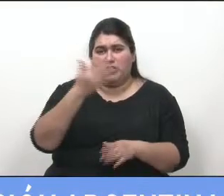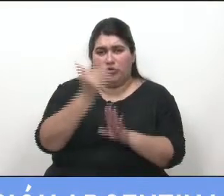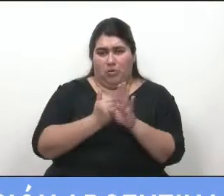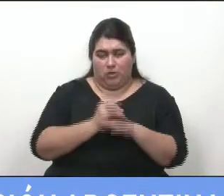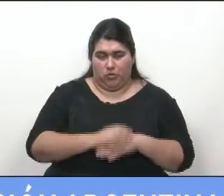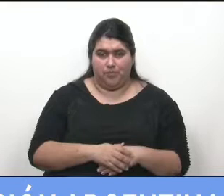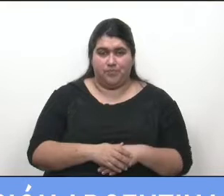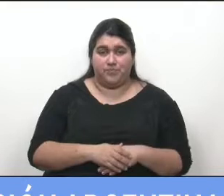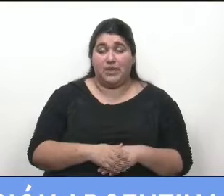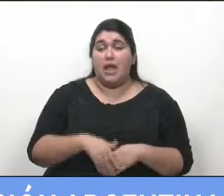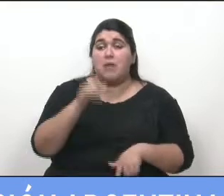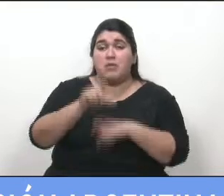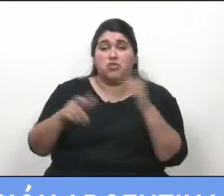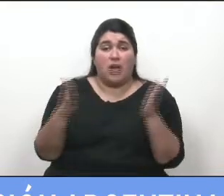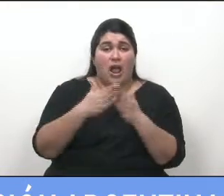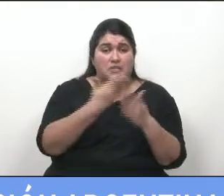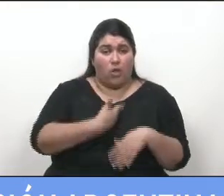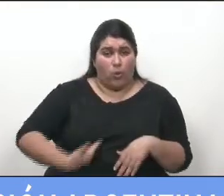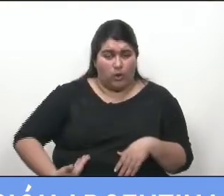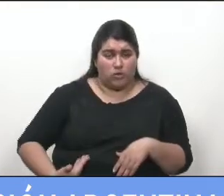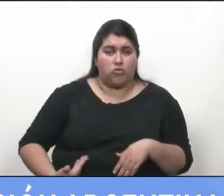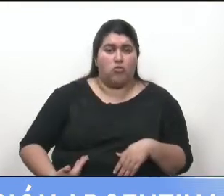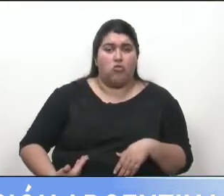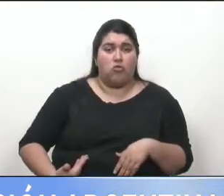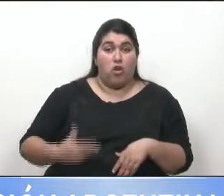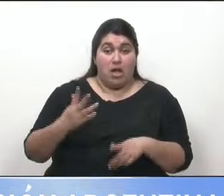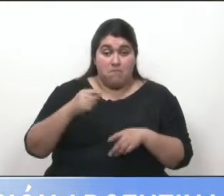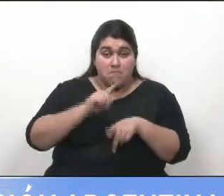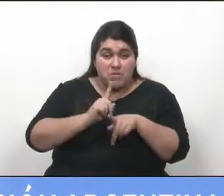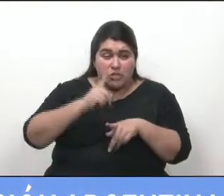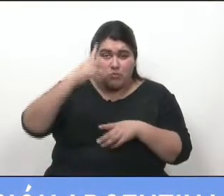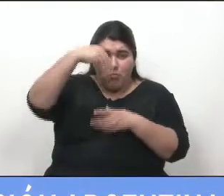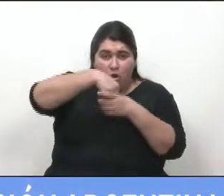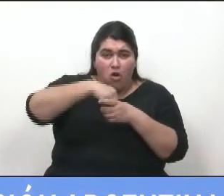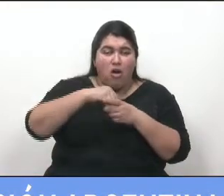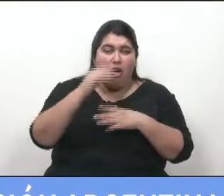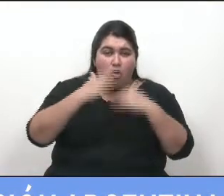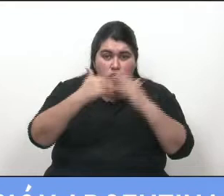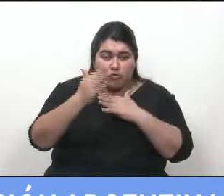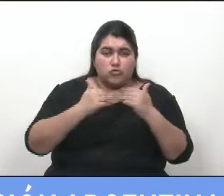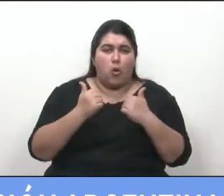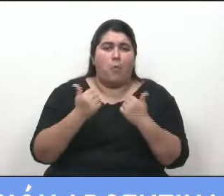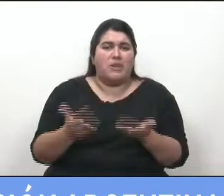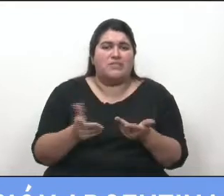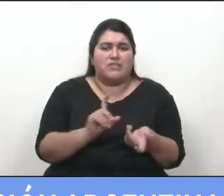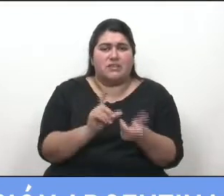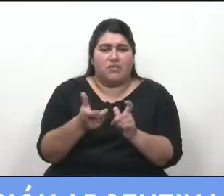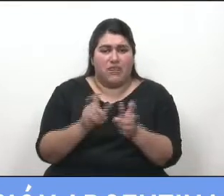sobre los que se realizan las construcciones el beneficio es el diferimiento